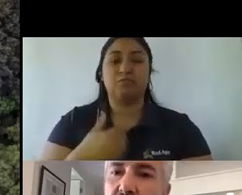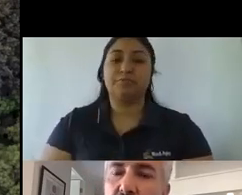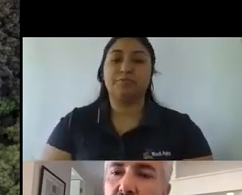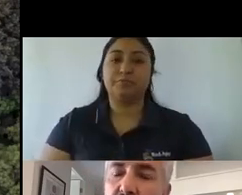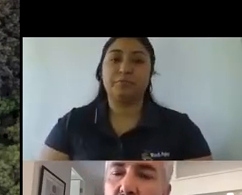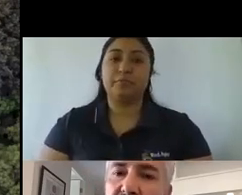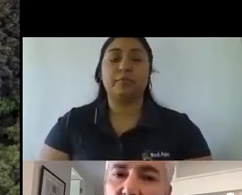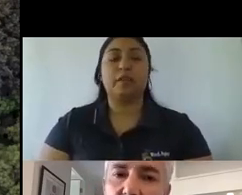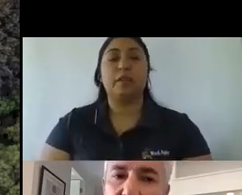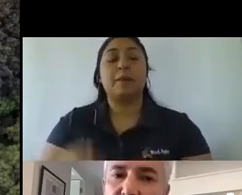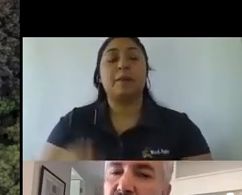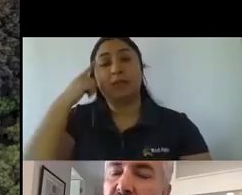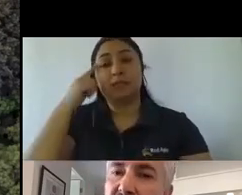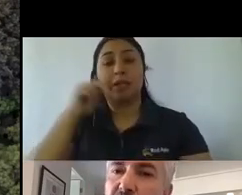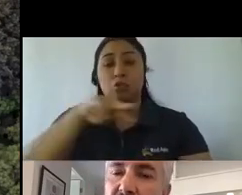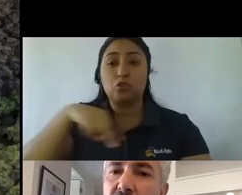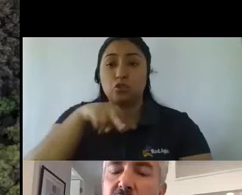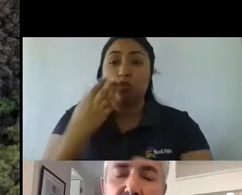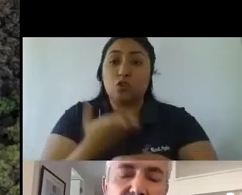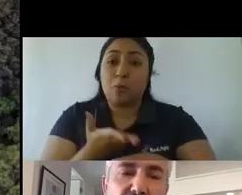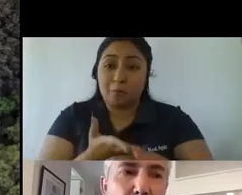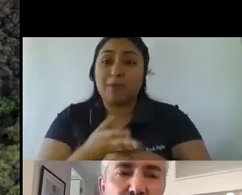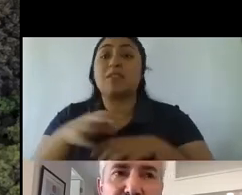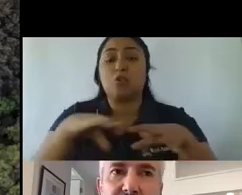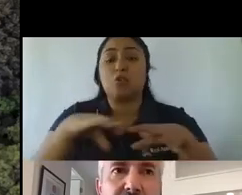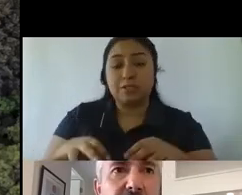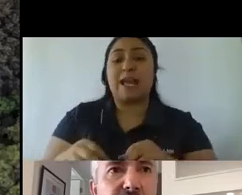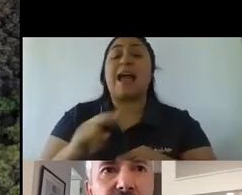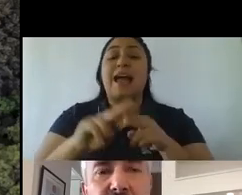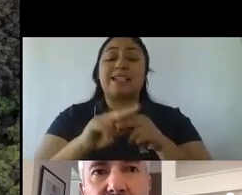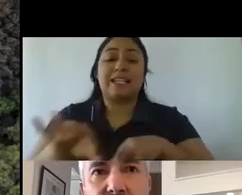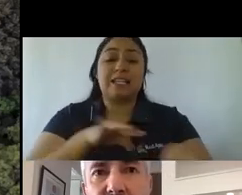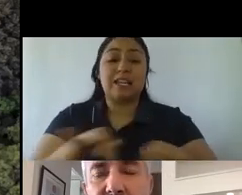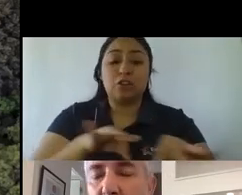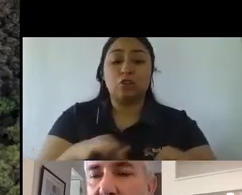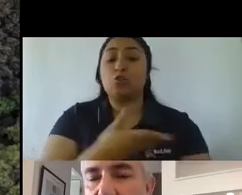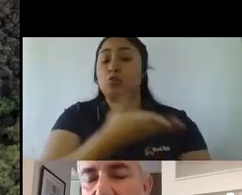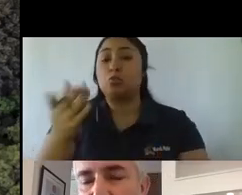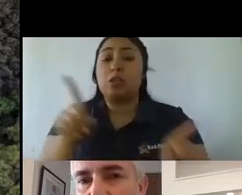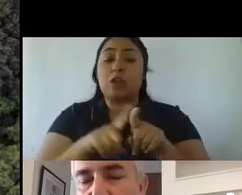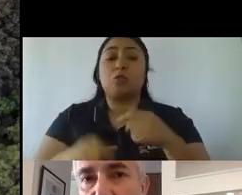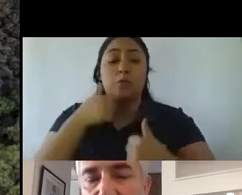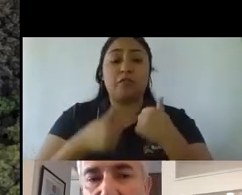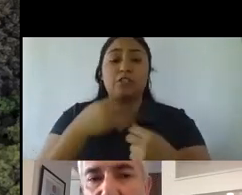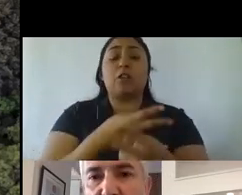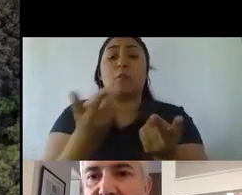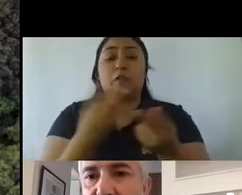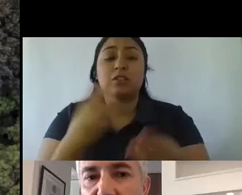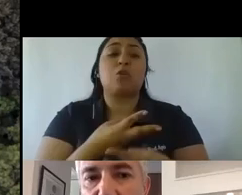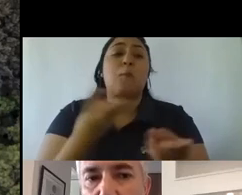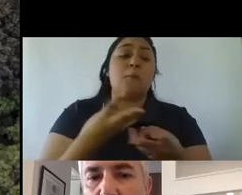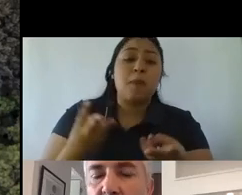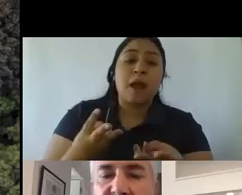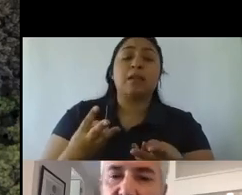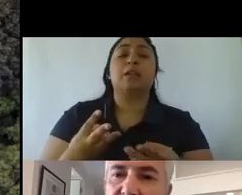nosotros nos piden cosas, nos piden que hagamos gestión. Ustedes como profesionales de la publicidad, el marketing, las comunicaciones comerciales